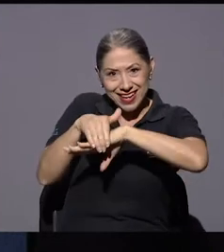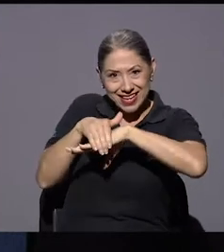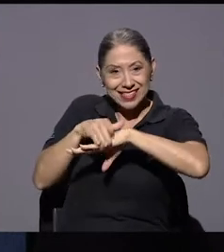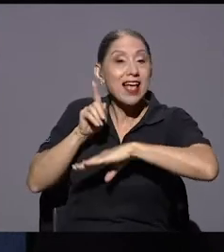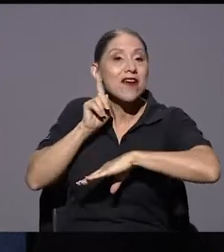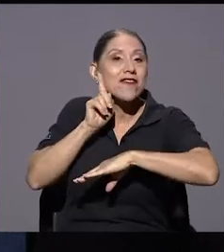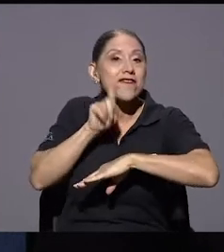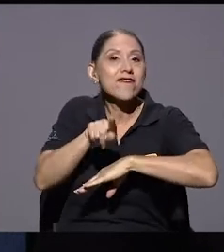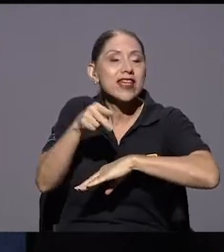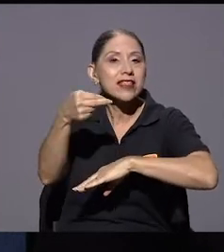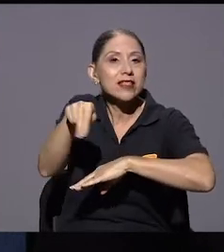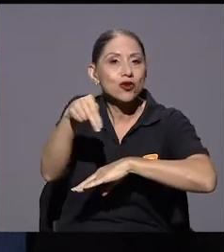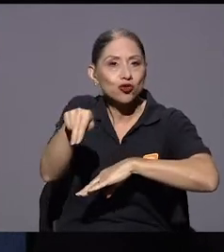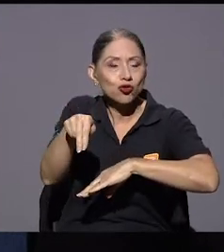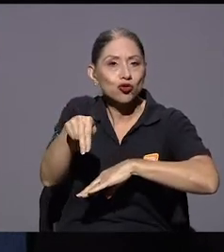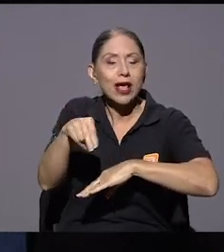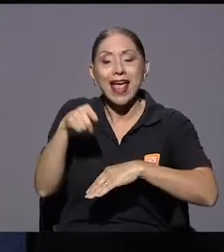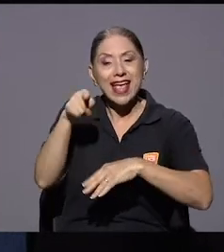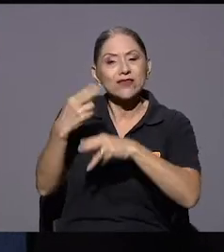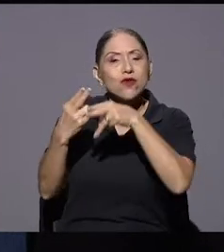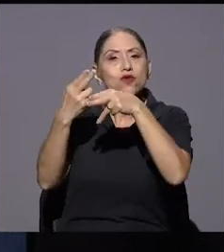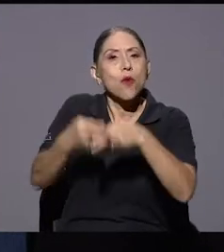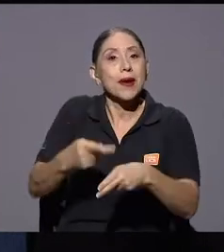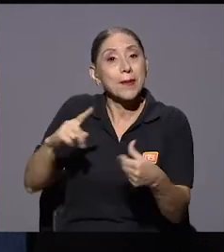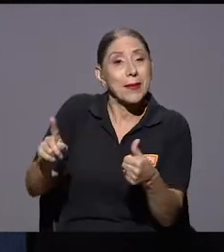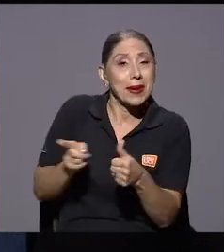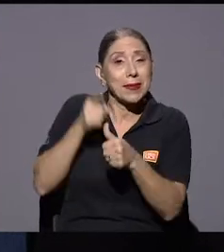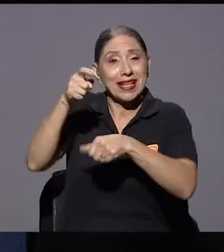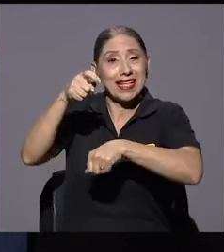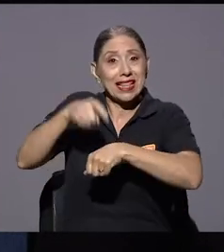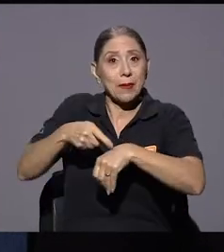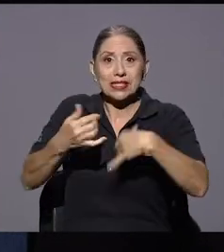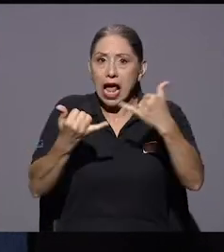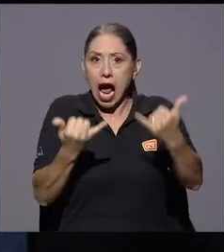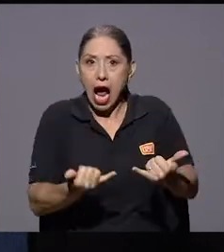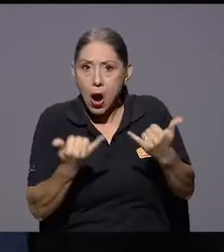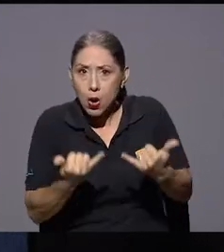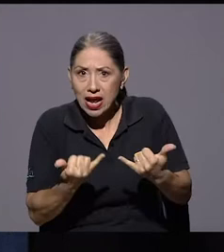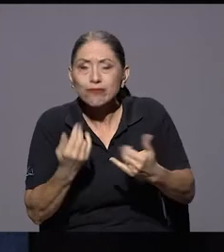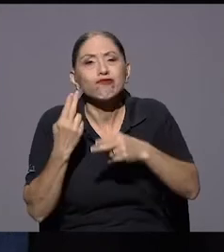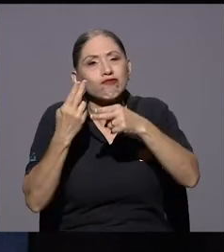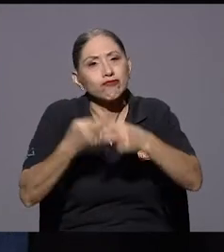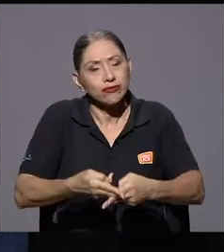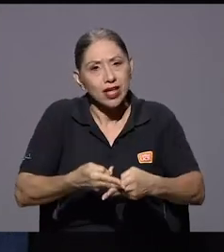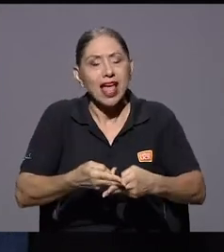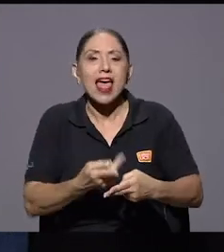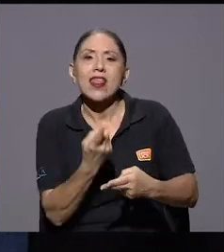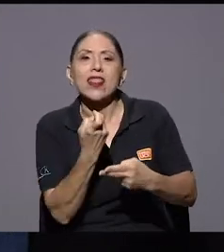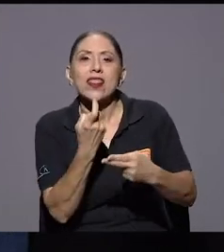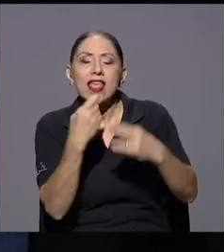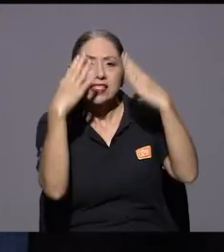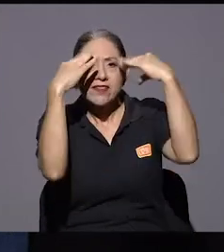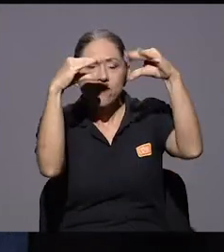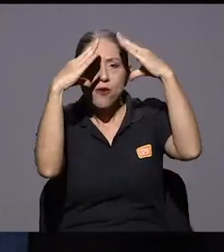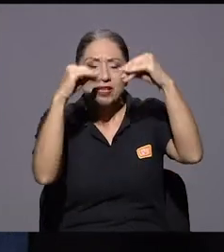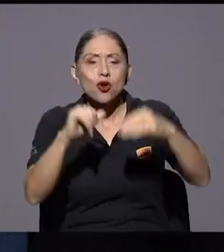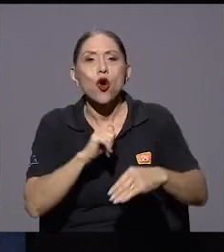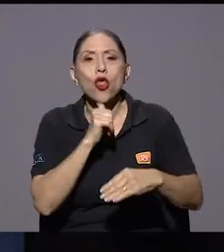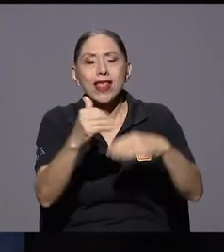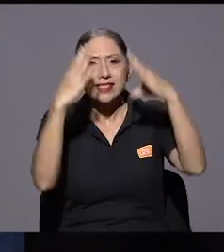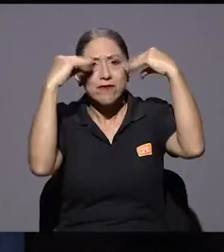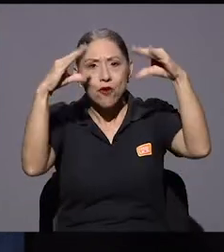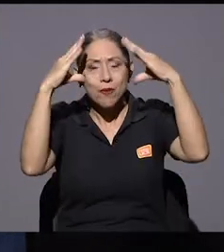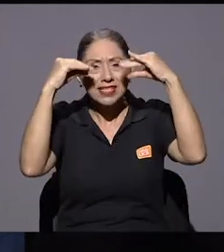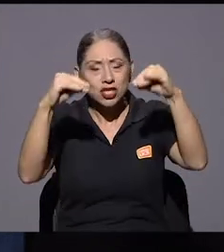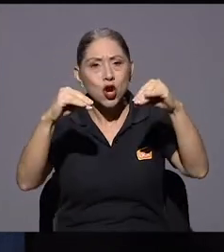dio a las primeras etapas de lo que tal vez en este momento sería más adecuado llamar desinformación o desinformación sistemática